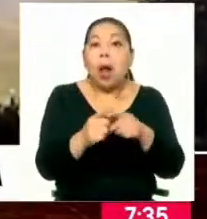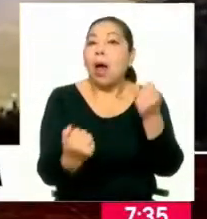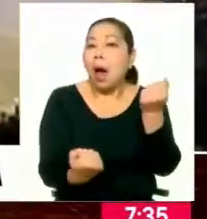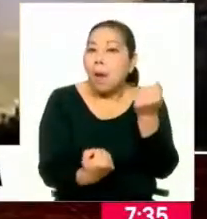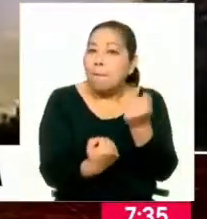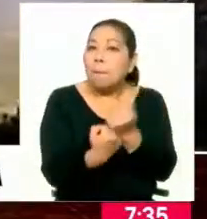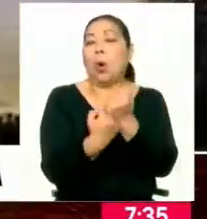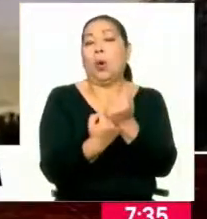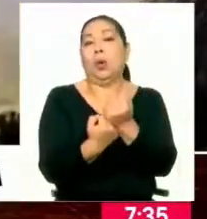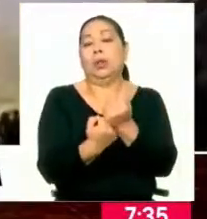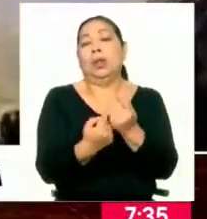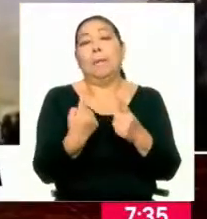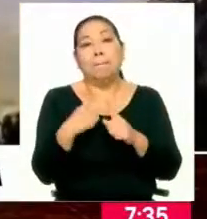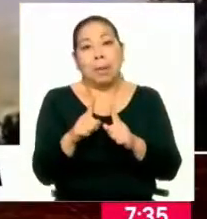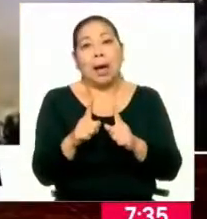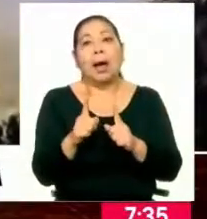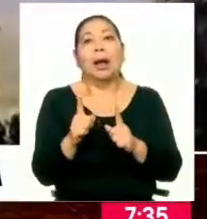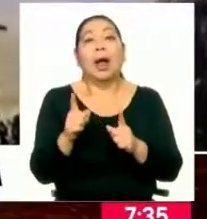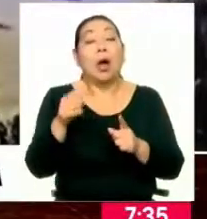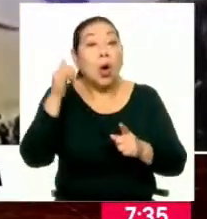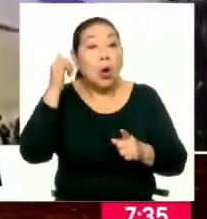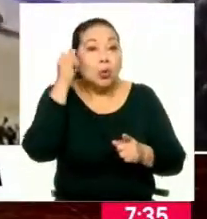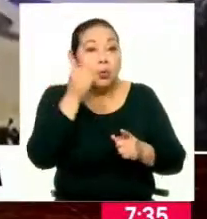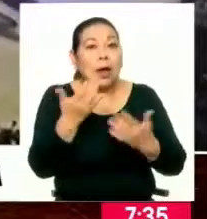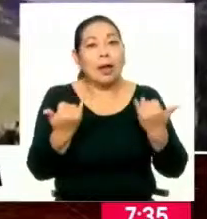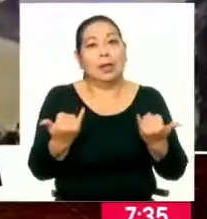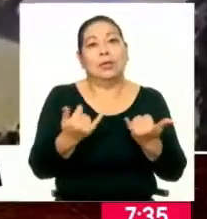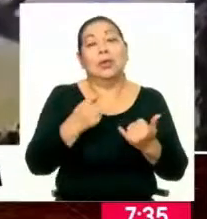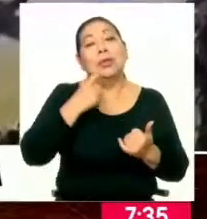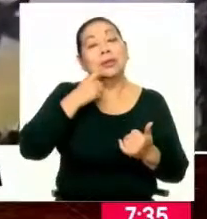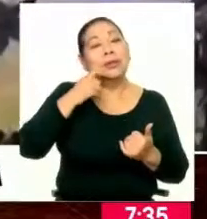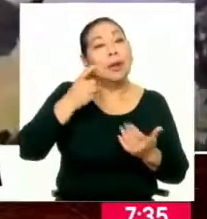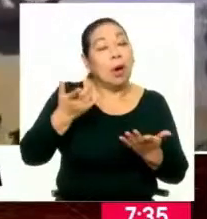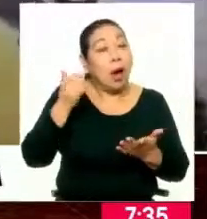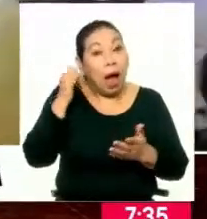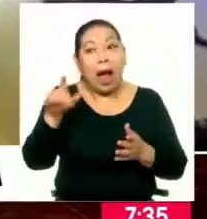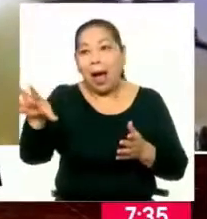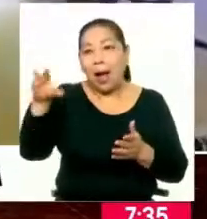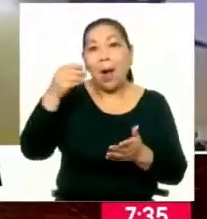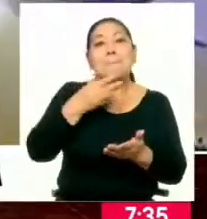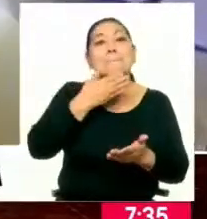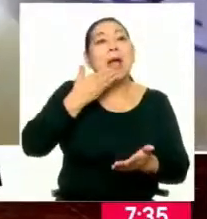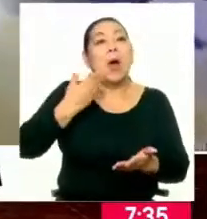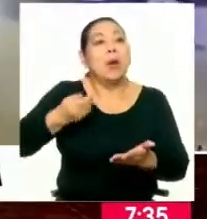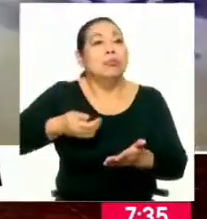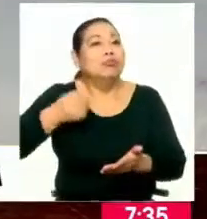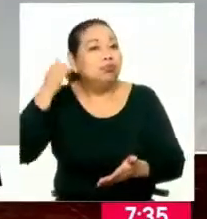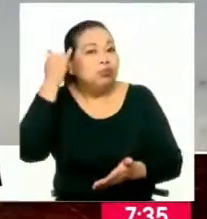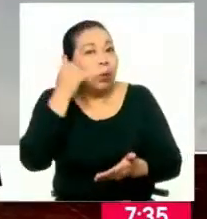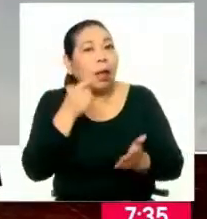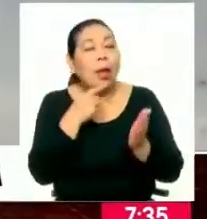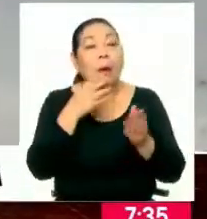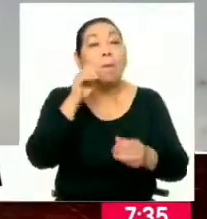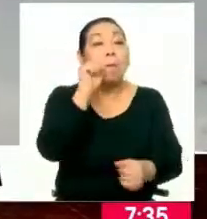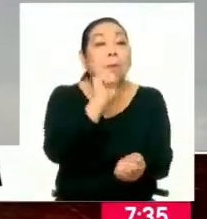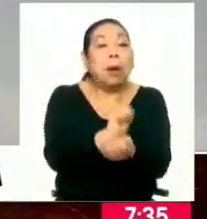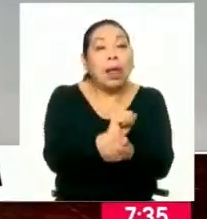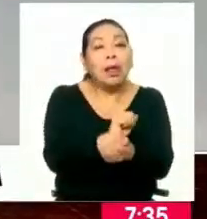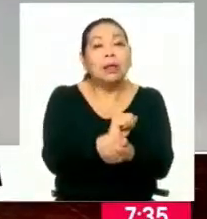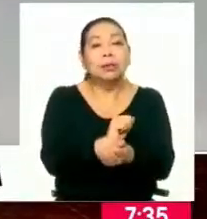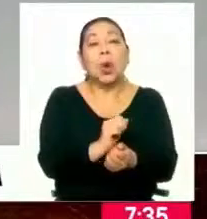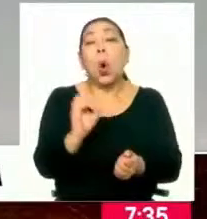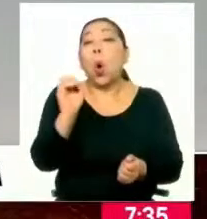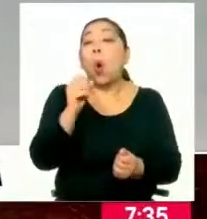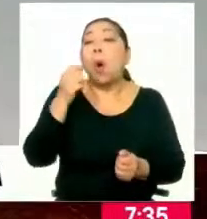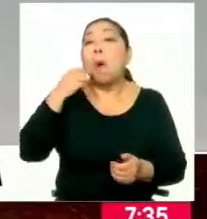de esta manera también a la unidad de flagrancia proveyendo de este registro fílmico cuando se produzca una detención o un